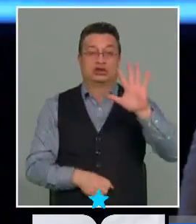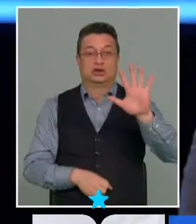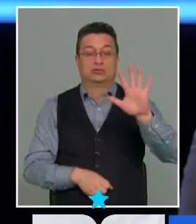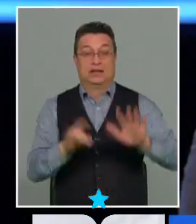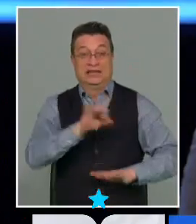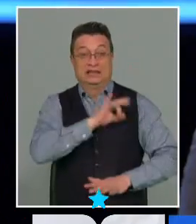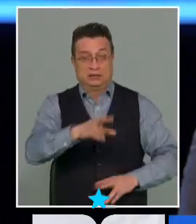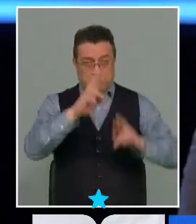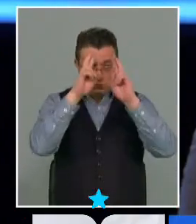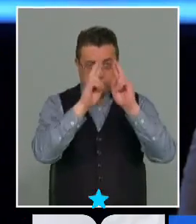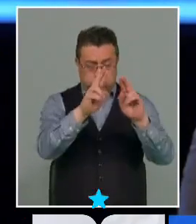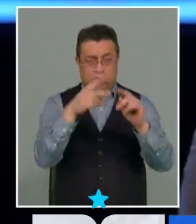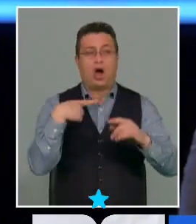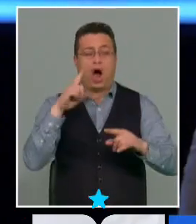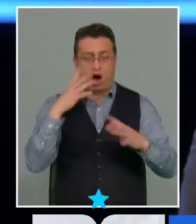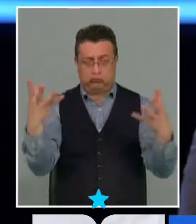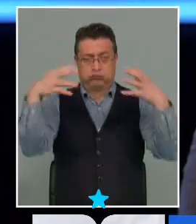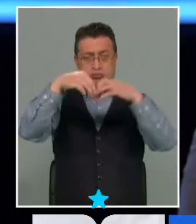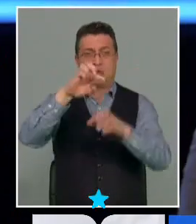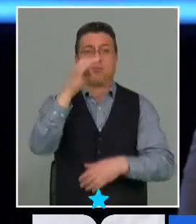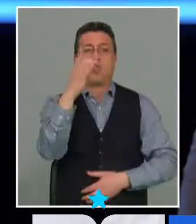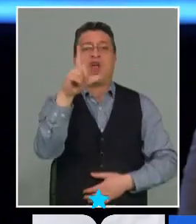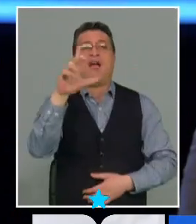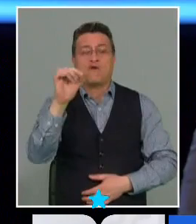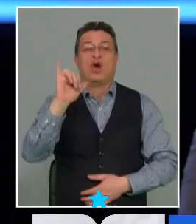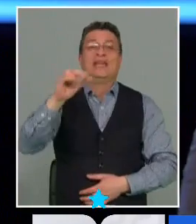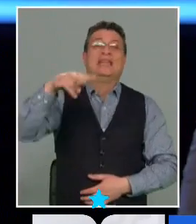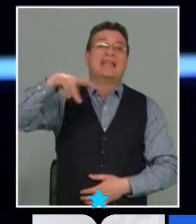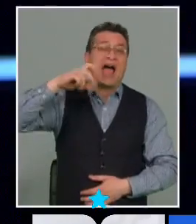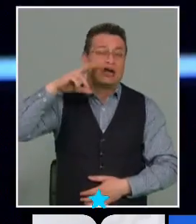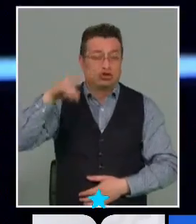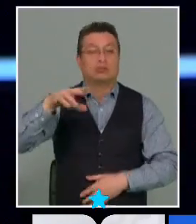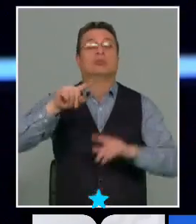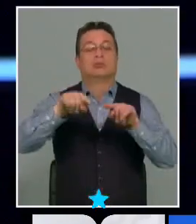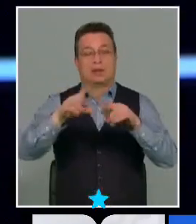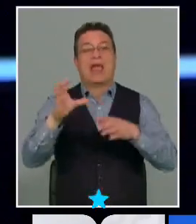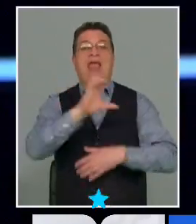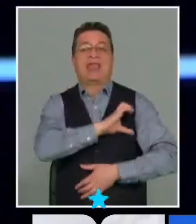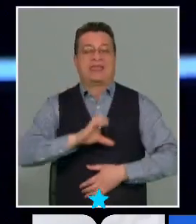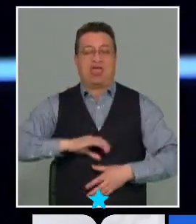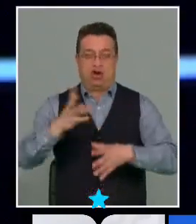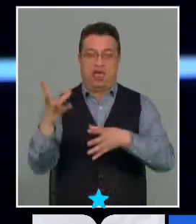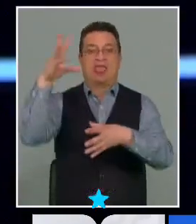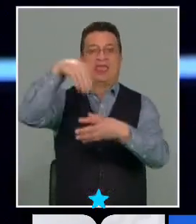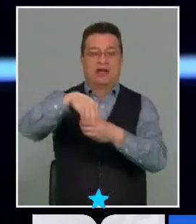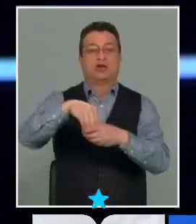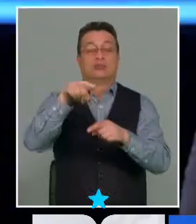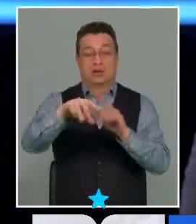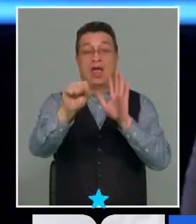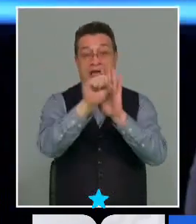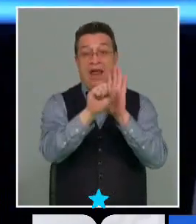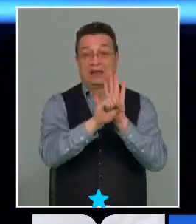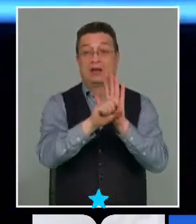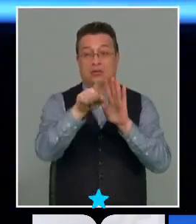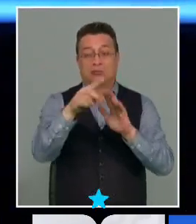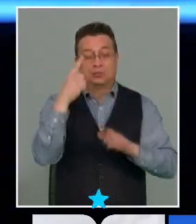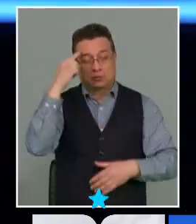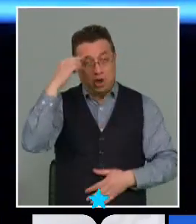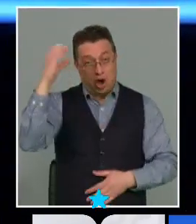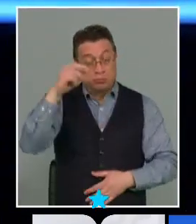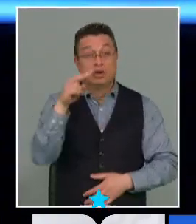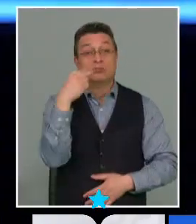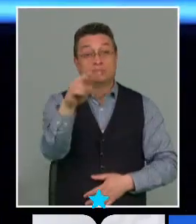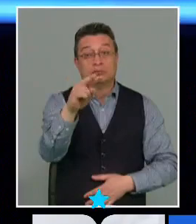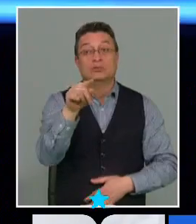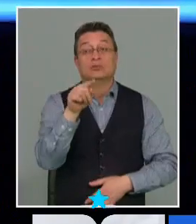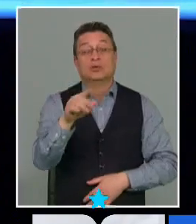Chile reconoce la coexistencia de diversos pueblos y naciones en el marco de la unidad del Estado. Esto es uno de los tantos artículos, la visión que tiene al respecto,